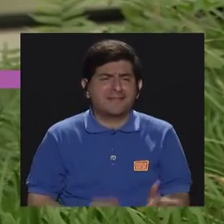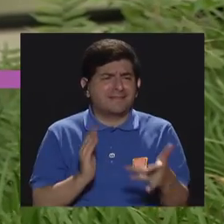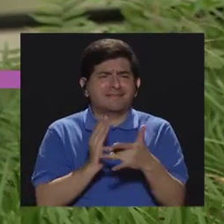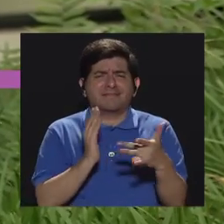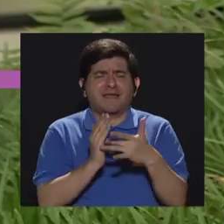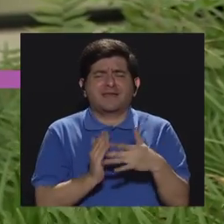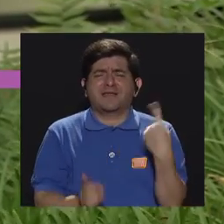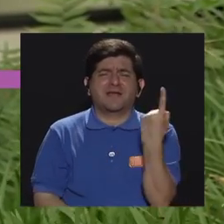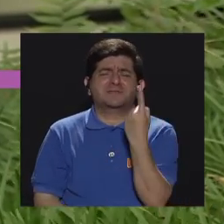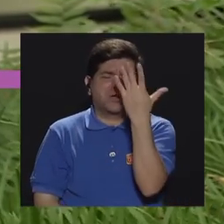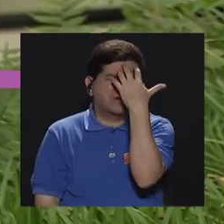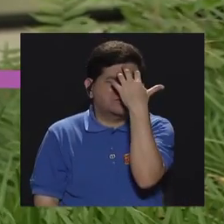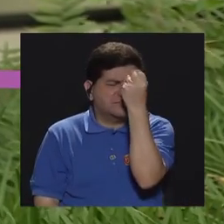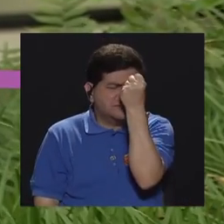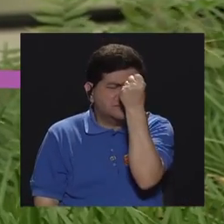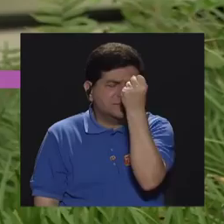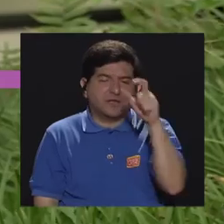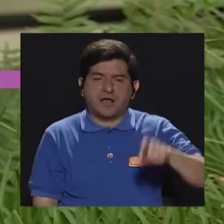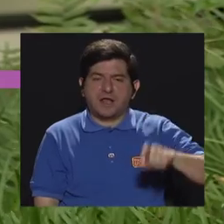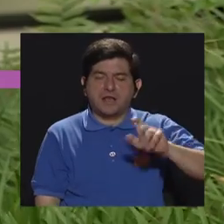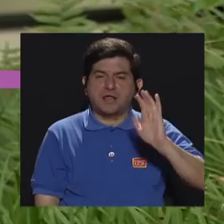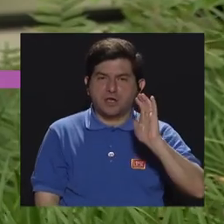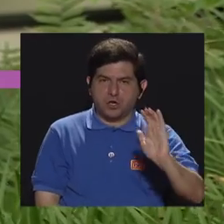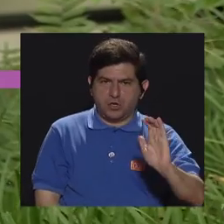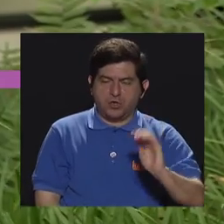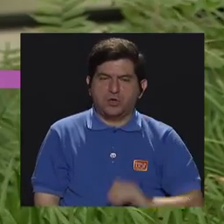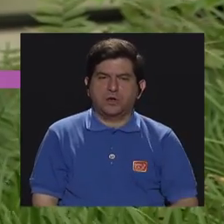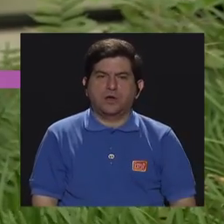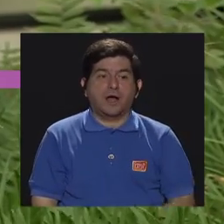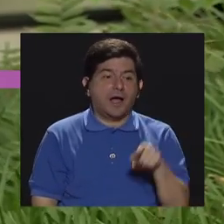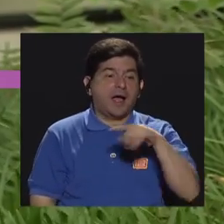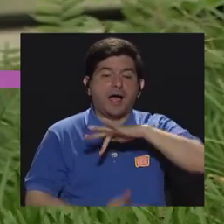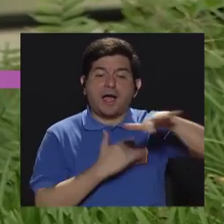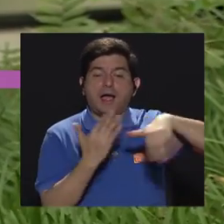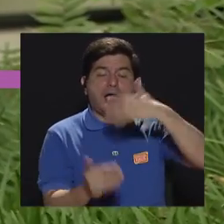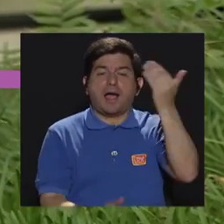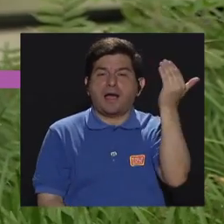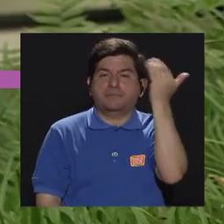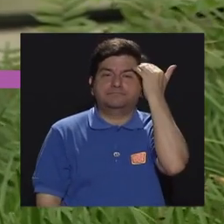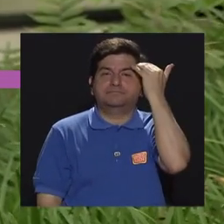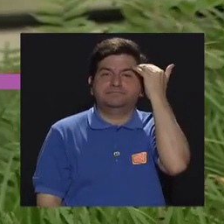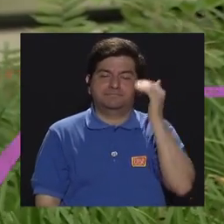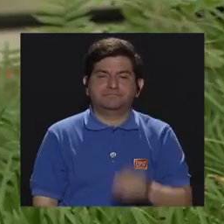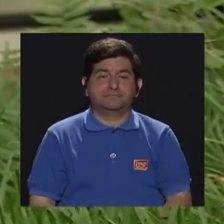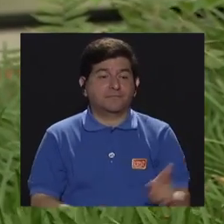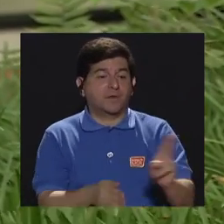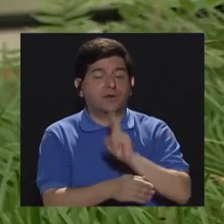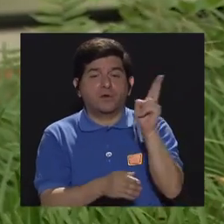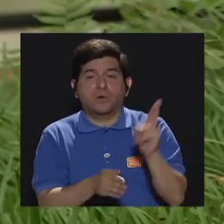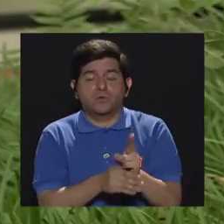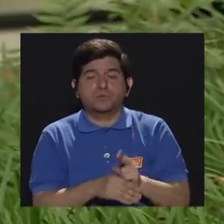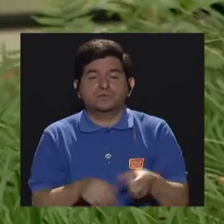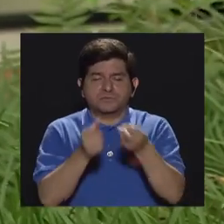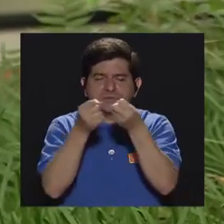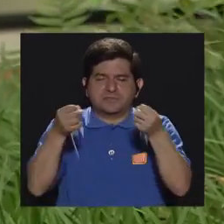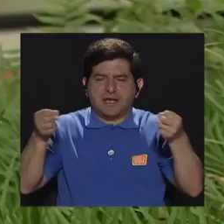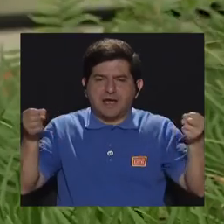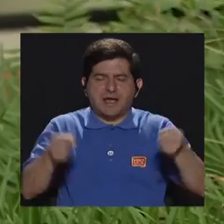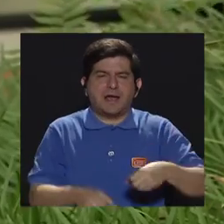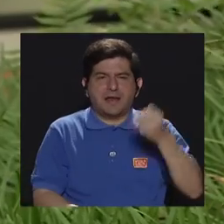técnica muy memorística y el niño necesita más de la interacción de los conocimientos. Entonces, se puede utilizar mapas